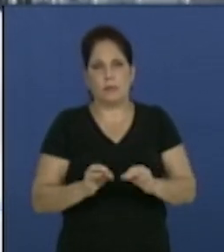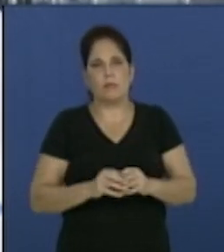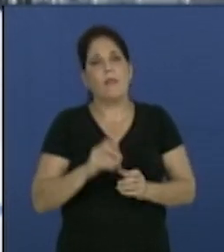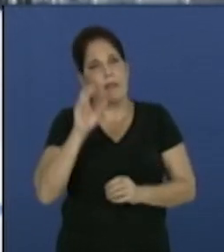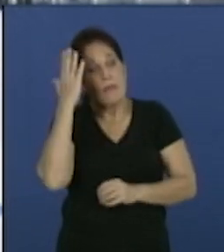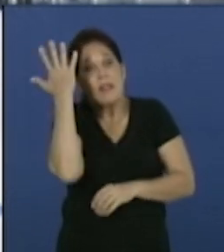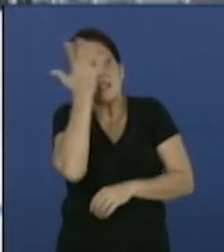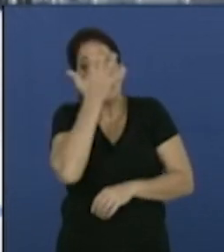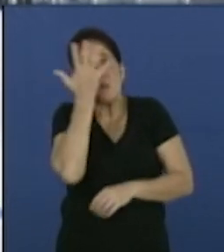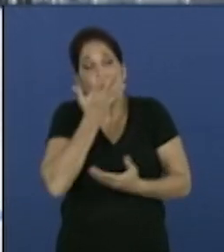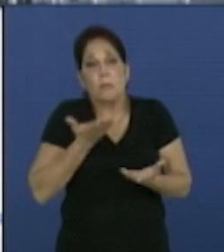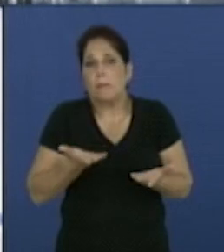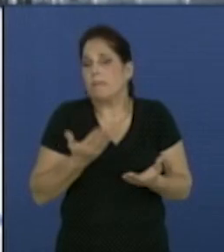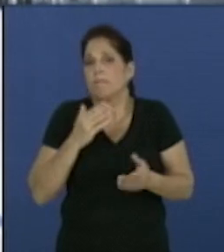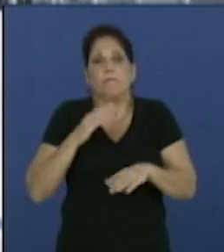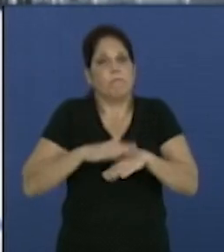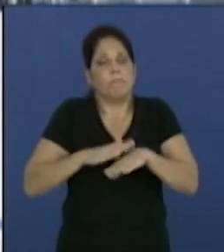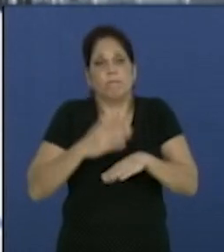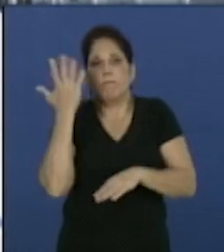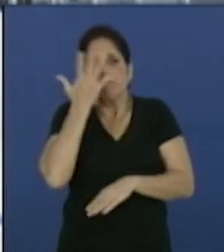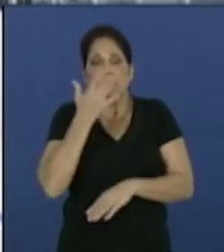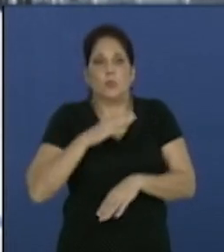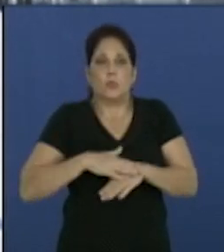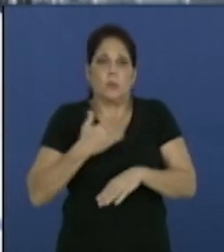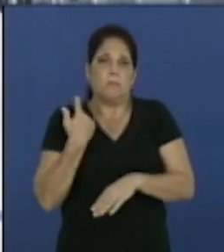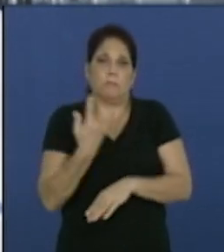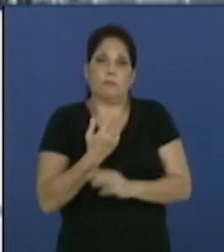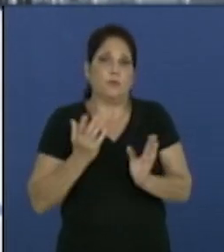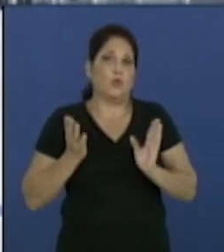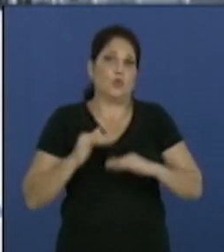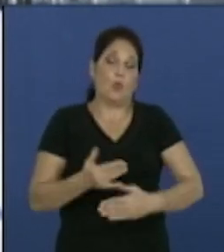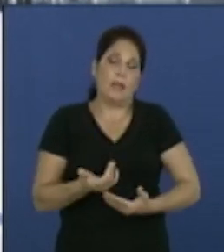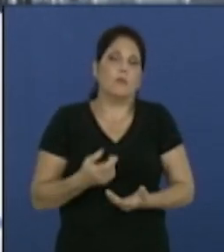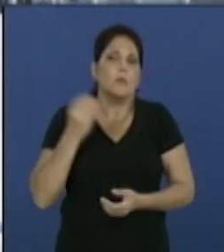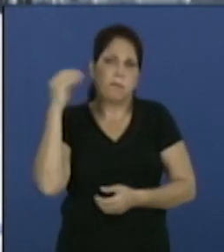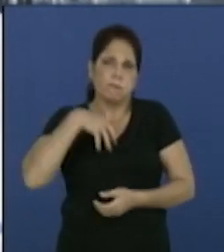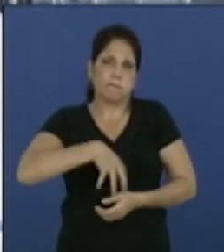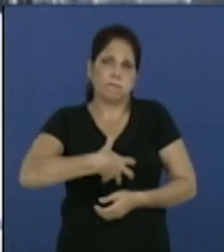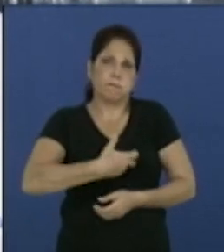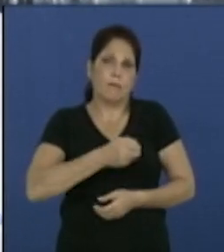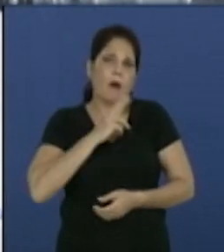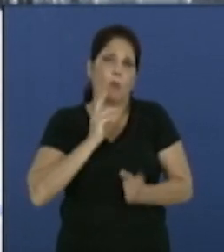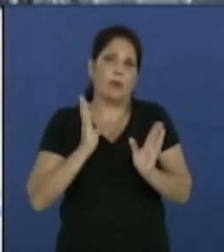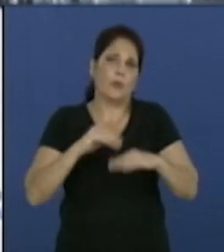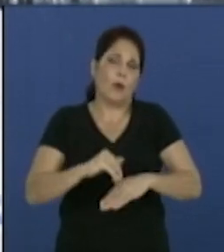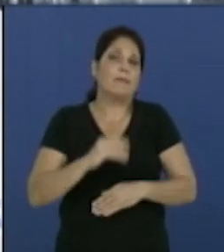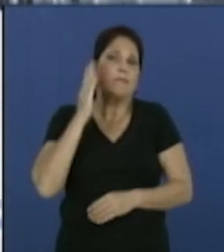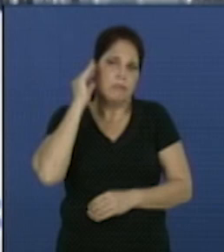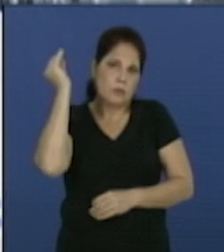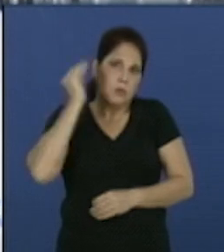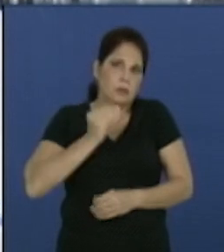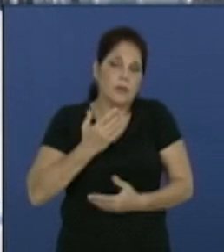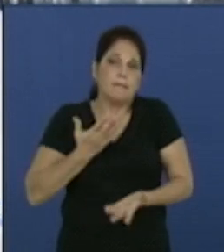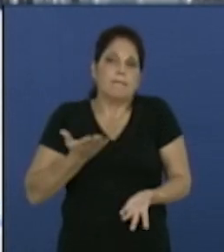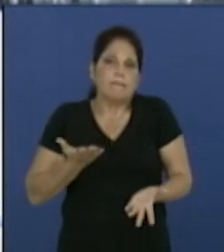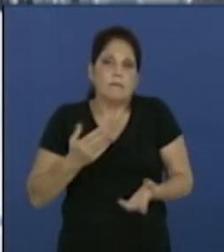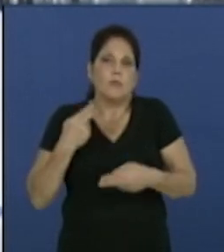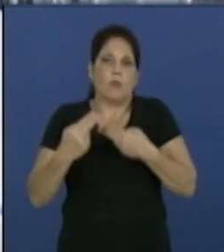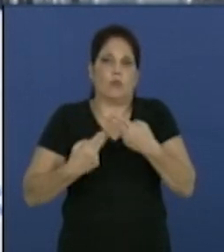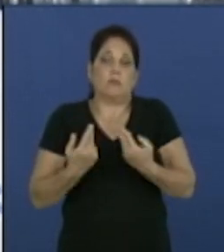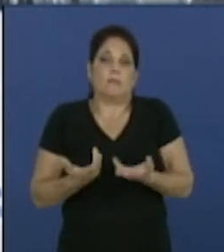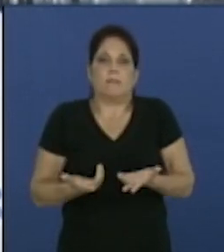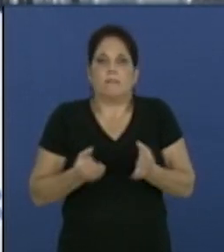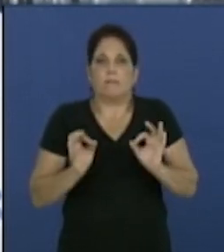verdad, le pedimos nuestras disculpas a la población por las molestias que esto pudiera causar, ajenas a la voluntad propiamente